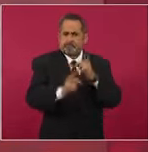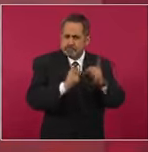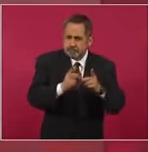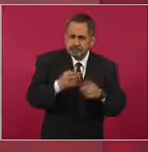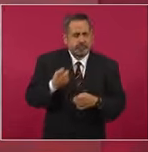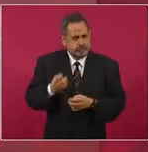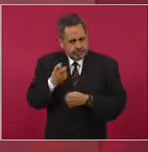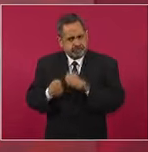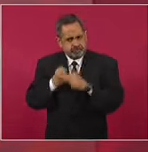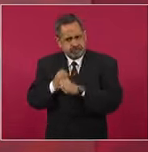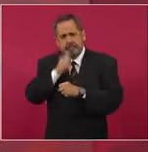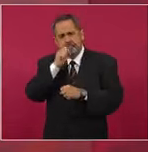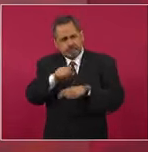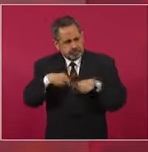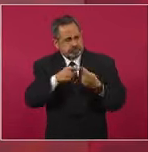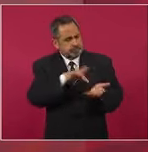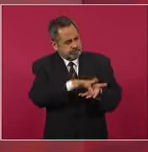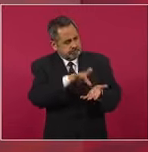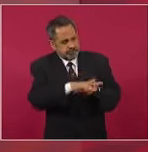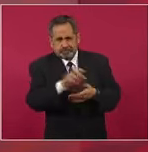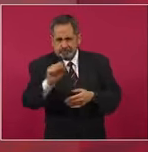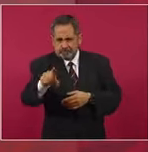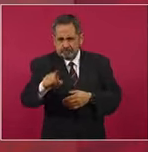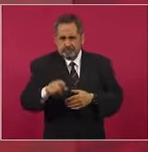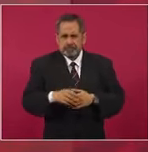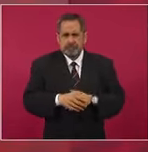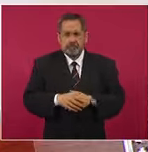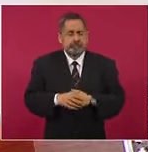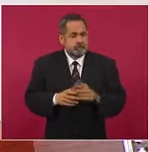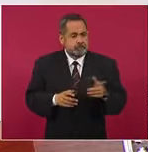también los vamos a apoyar. Ya